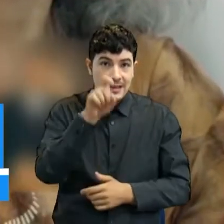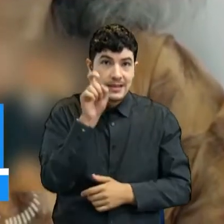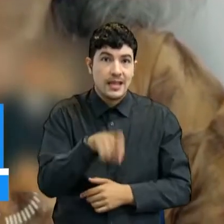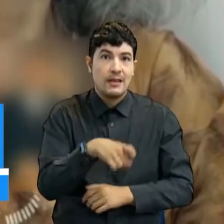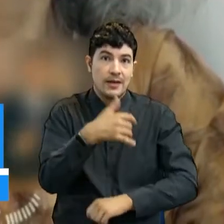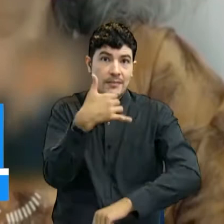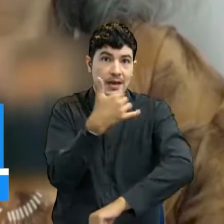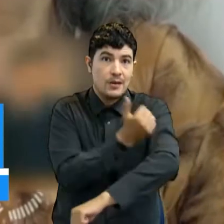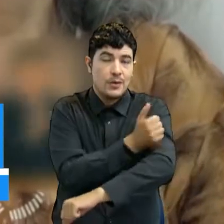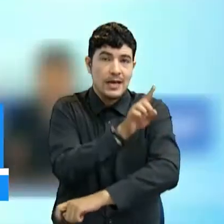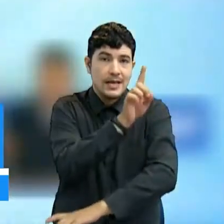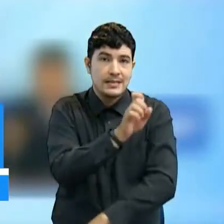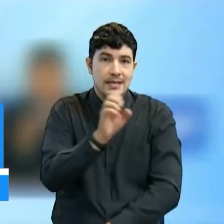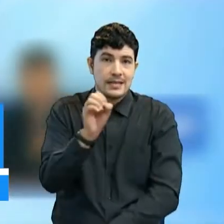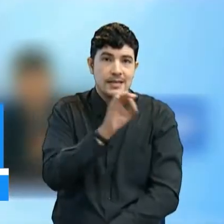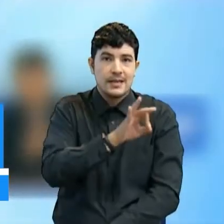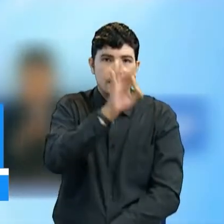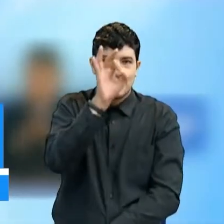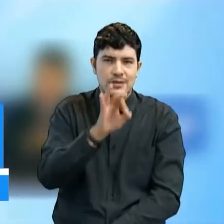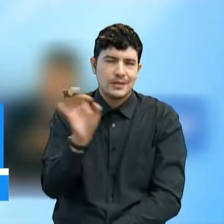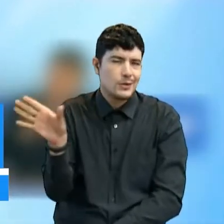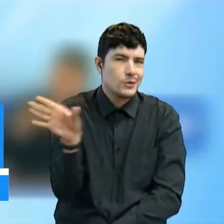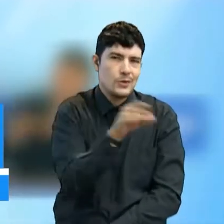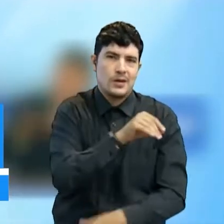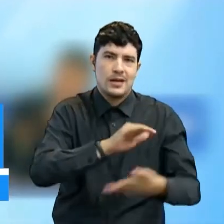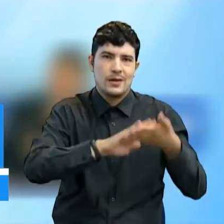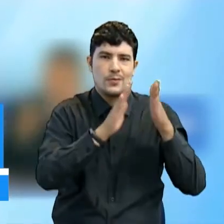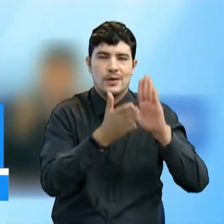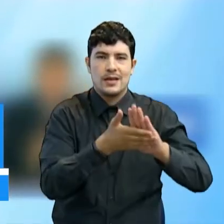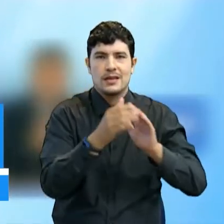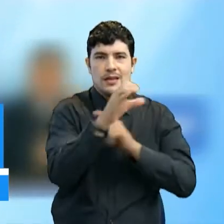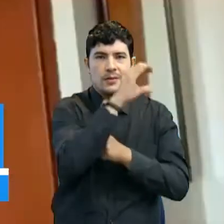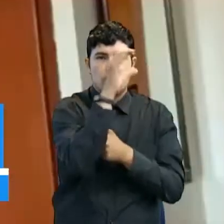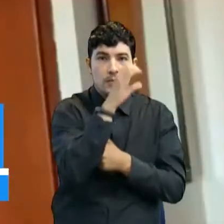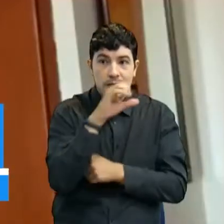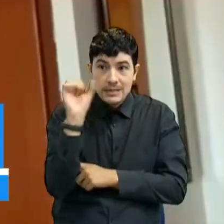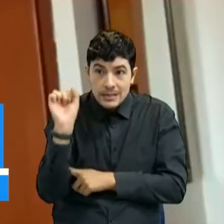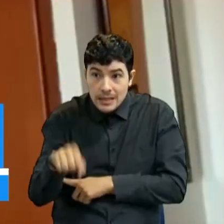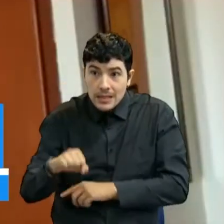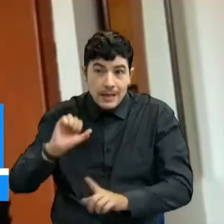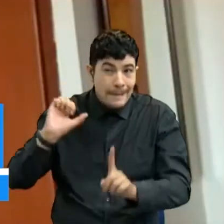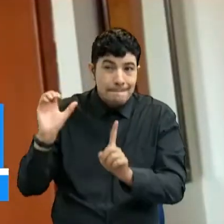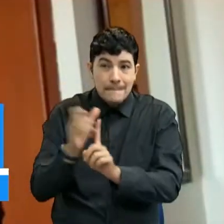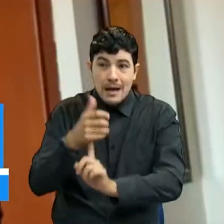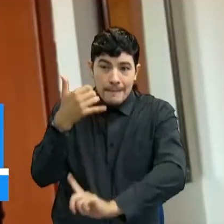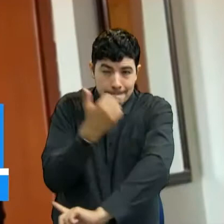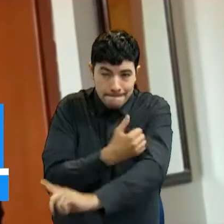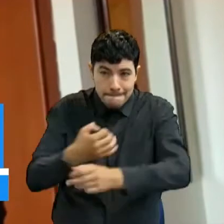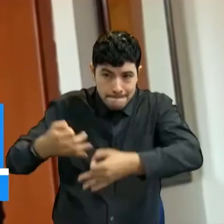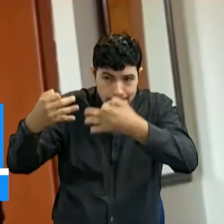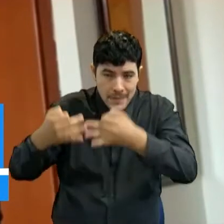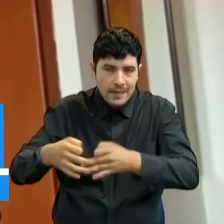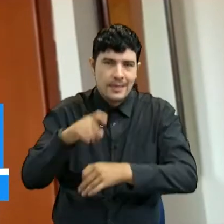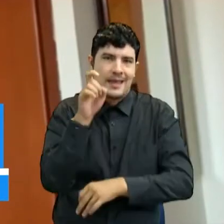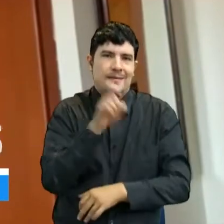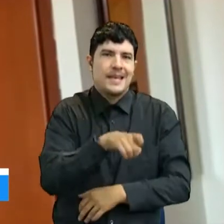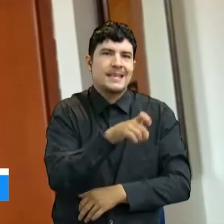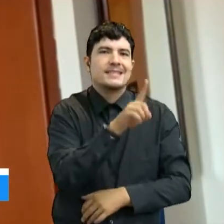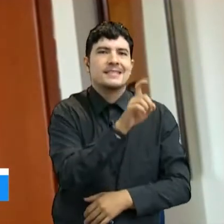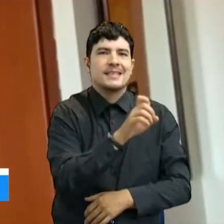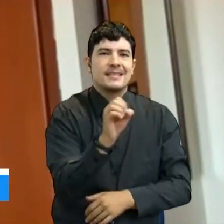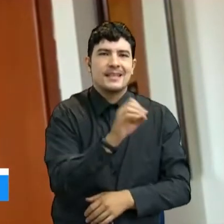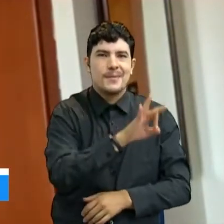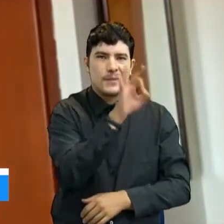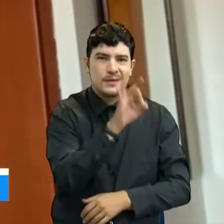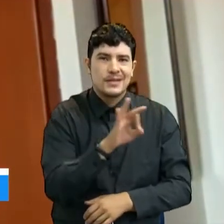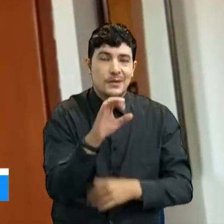% de toda la población colombiana como mínimo de encontrarse una vacuna. Y algo que cabe mencionar por parte de los analistas y